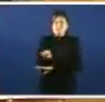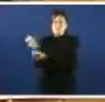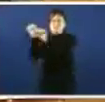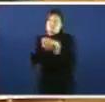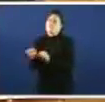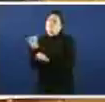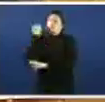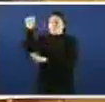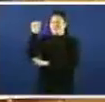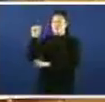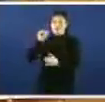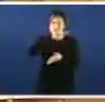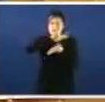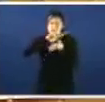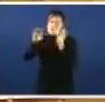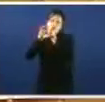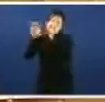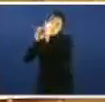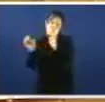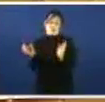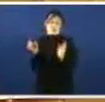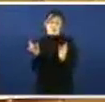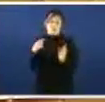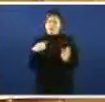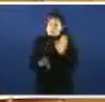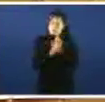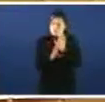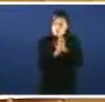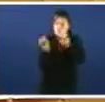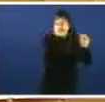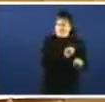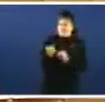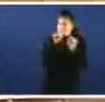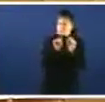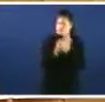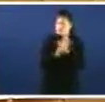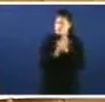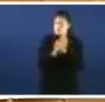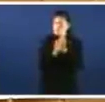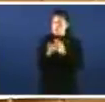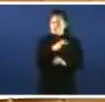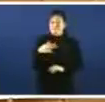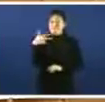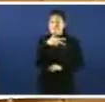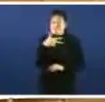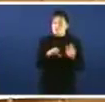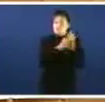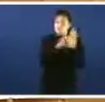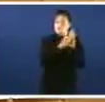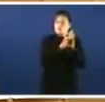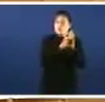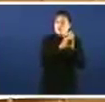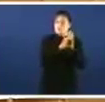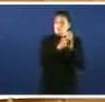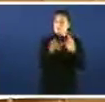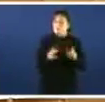Seguimos a facer. E quero reiterar que os dereitos constitucionais e